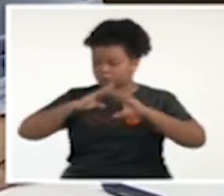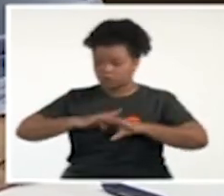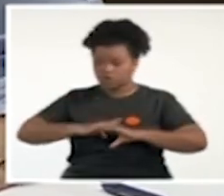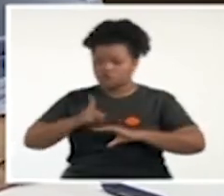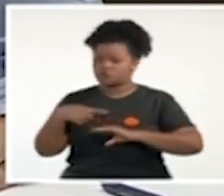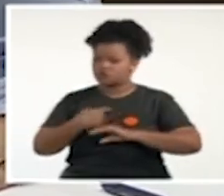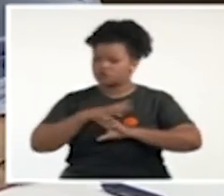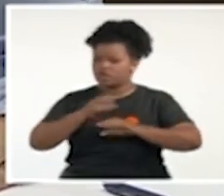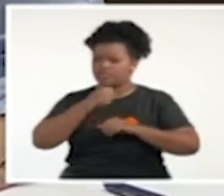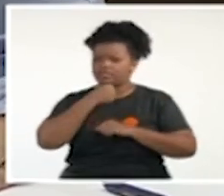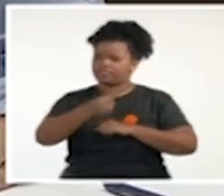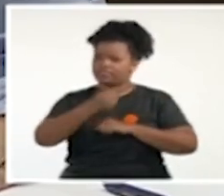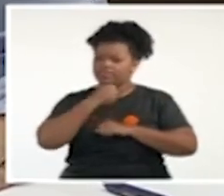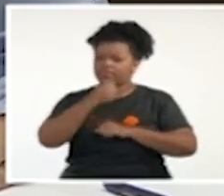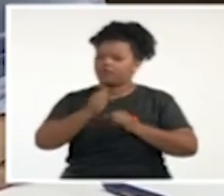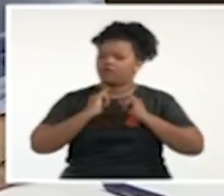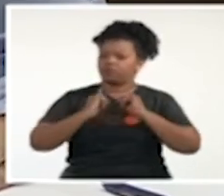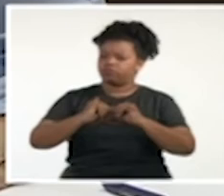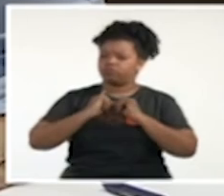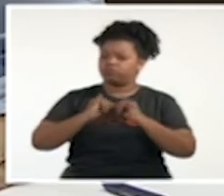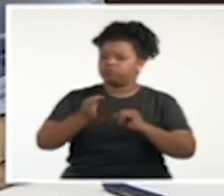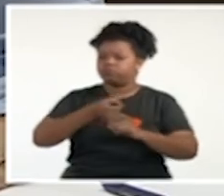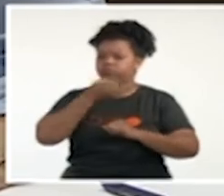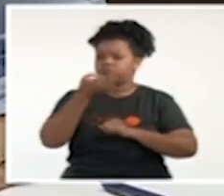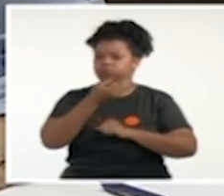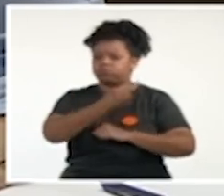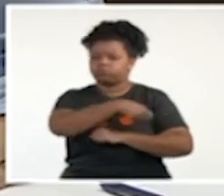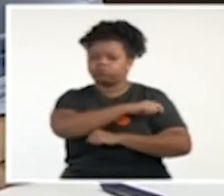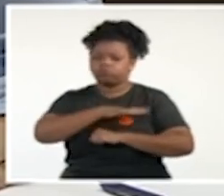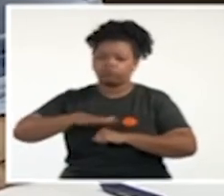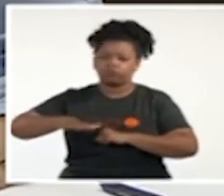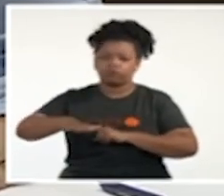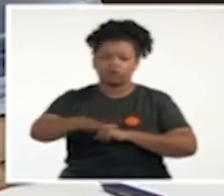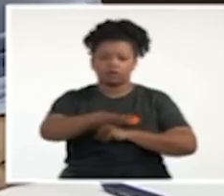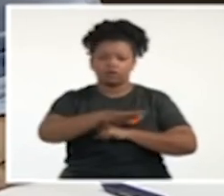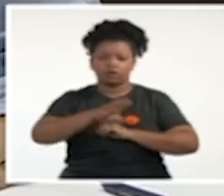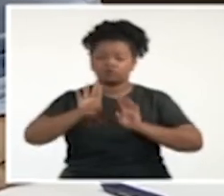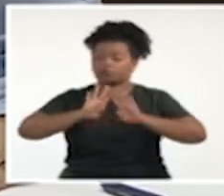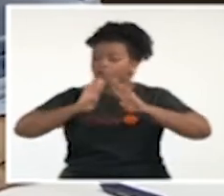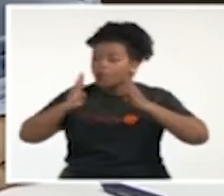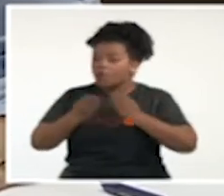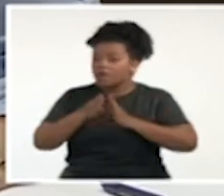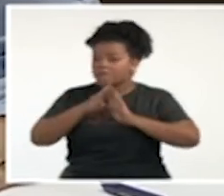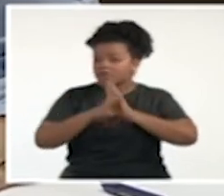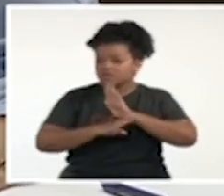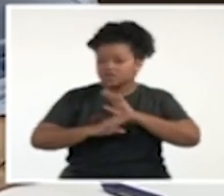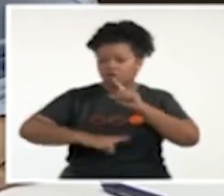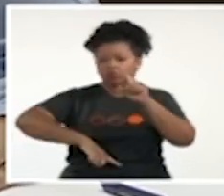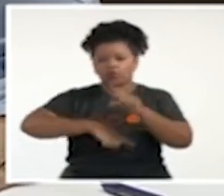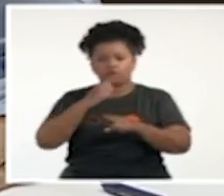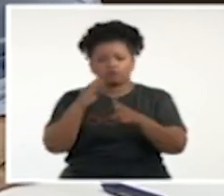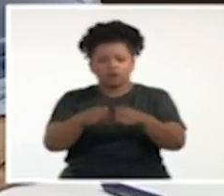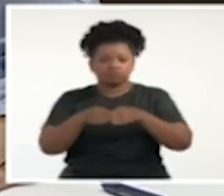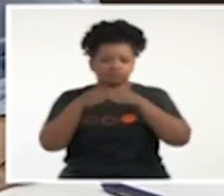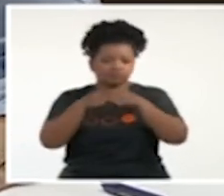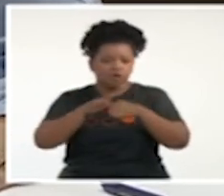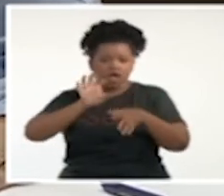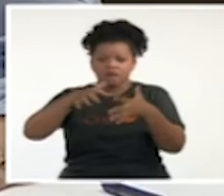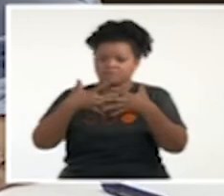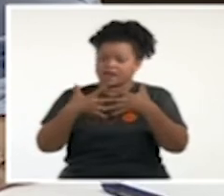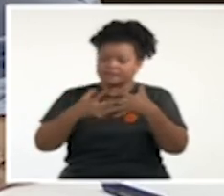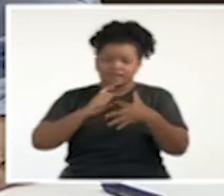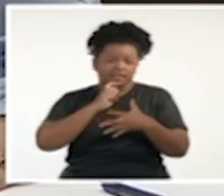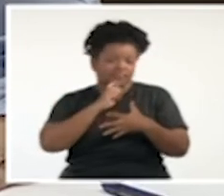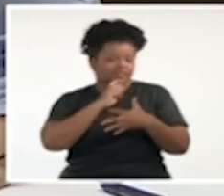sistemáticamente, es decir, todas las medidas contra los bloques, contra las empresas que traen el